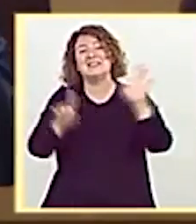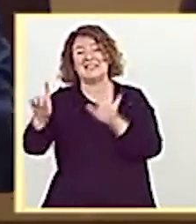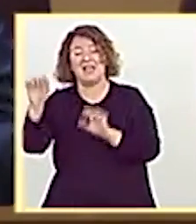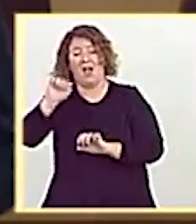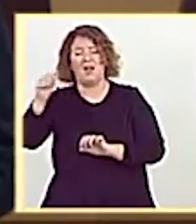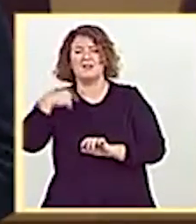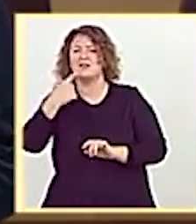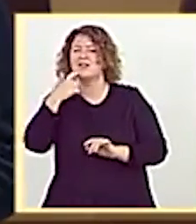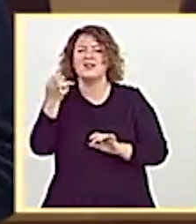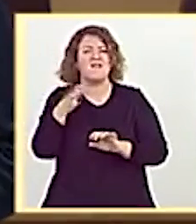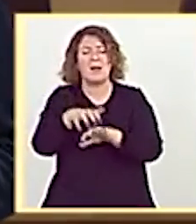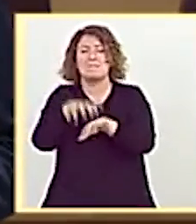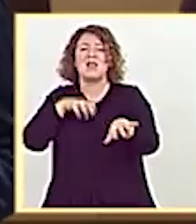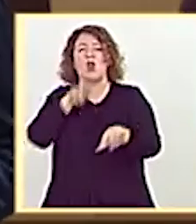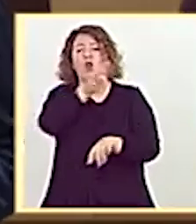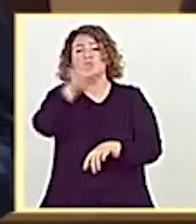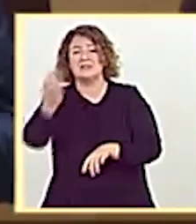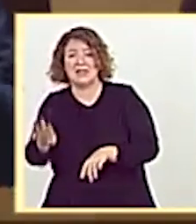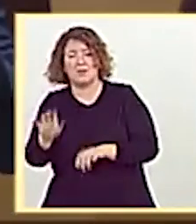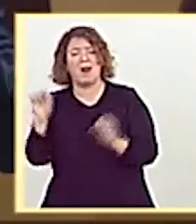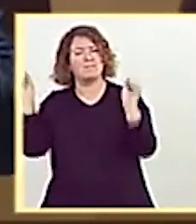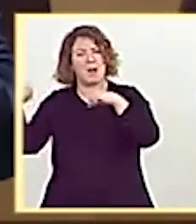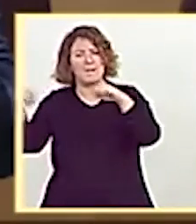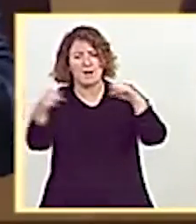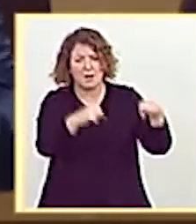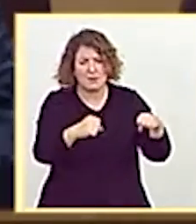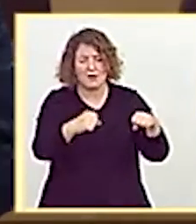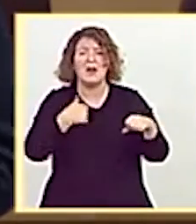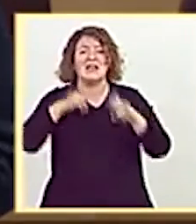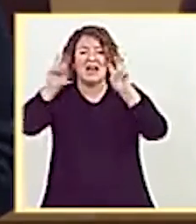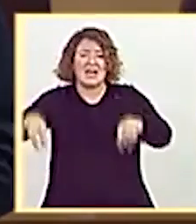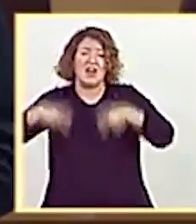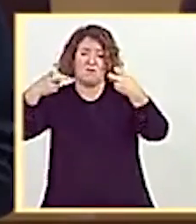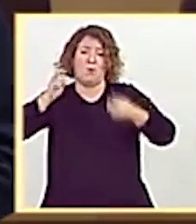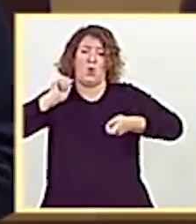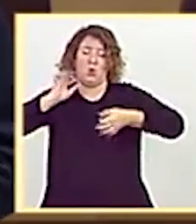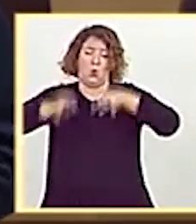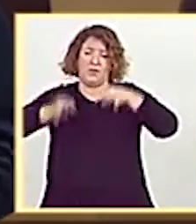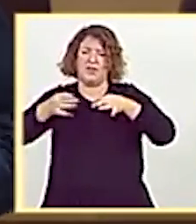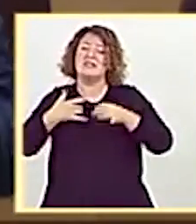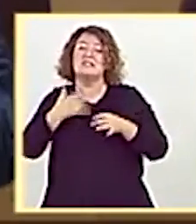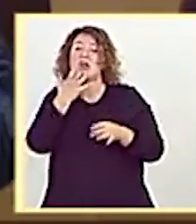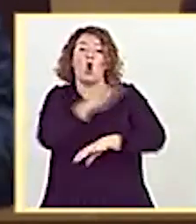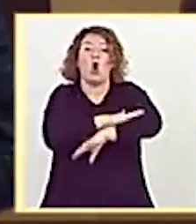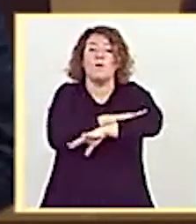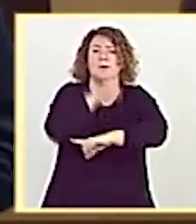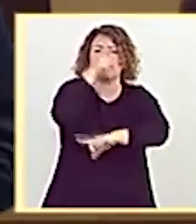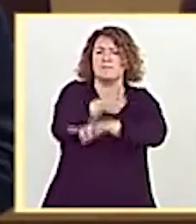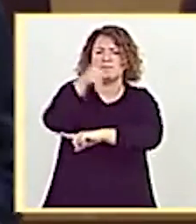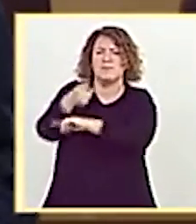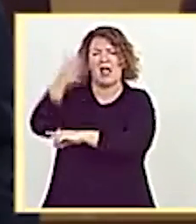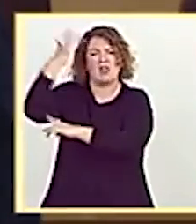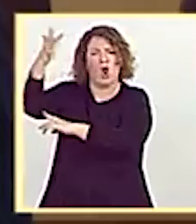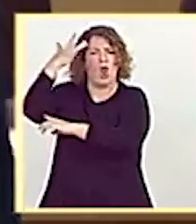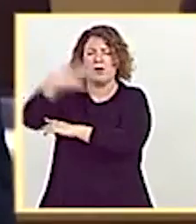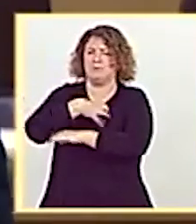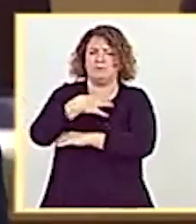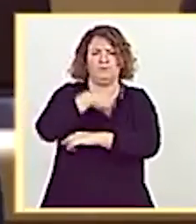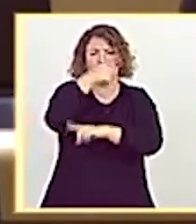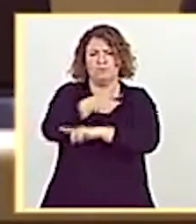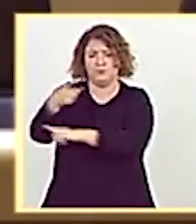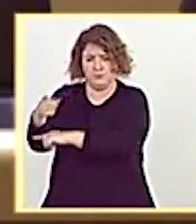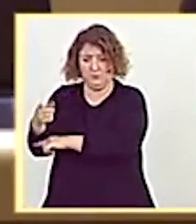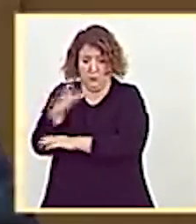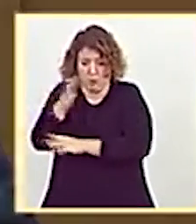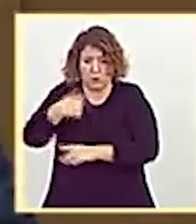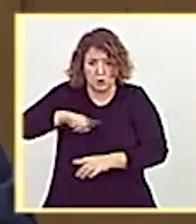necesaria mayoría parlamentaria de dos tercios en aras del consenso y para evitar las imposiciones ideológicas del Gobierno de turno, que es lo que están ustedes haciendo. Señor Campo, usted